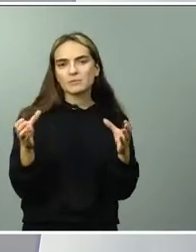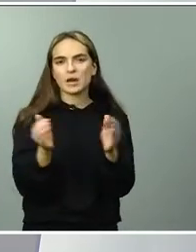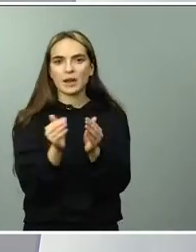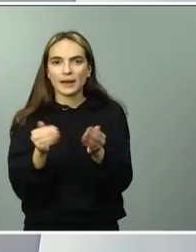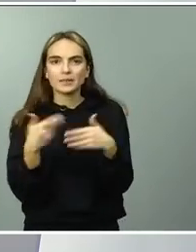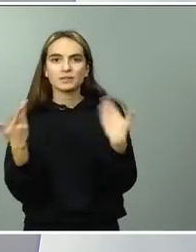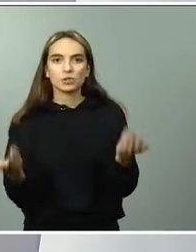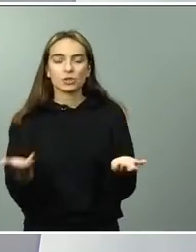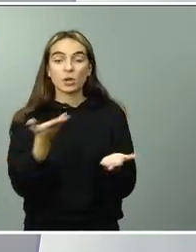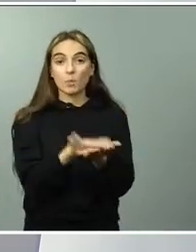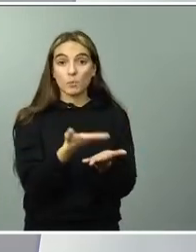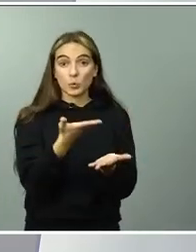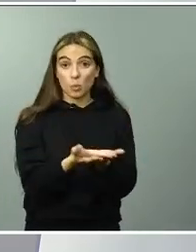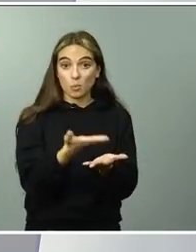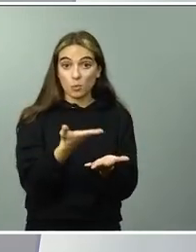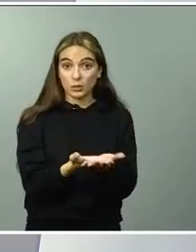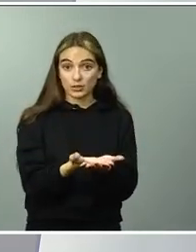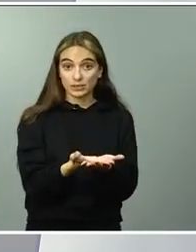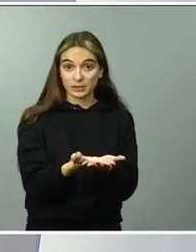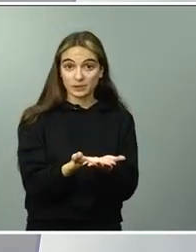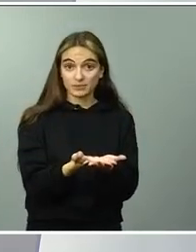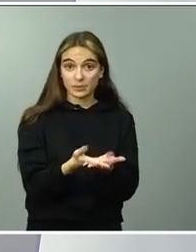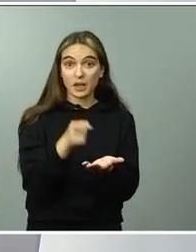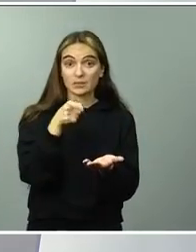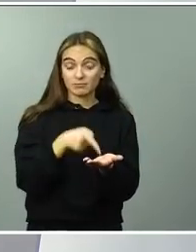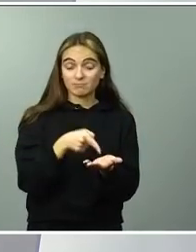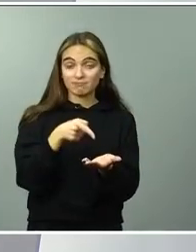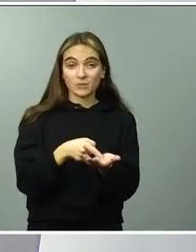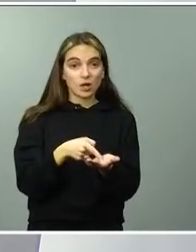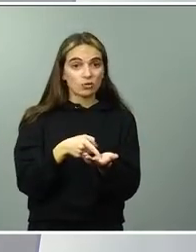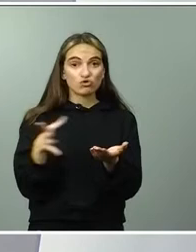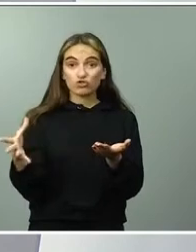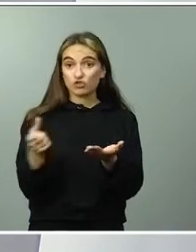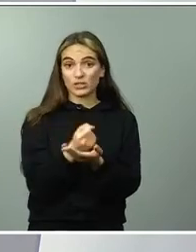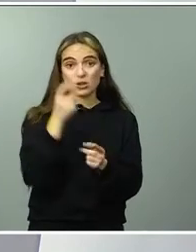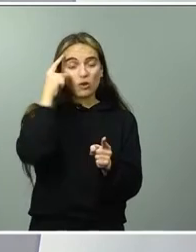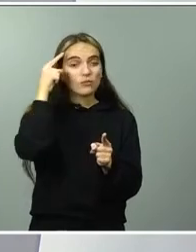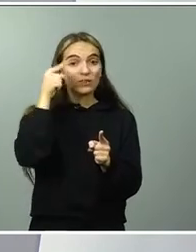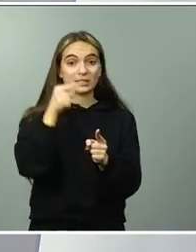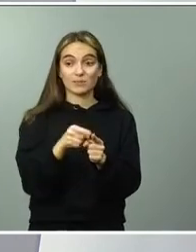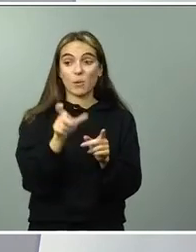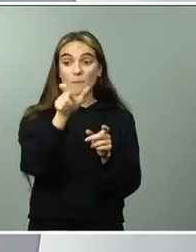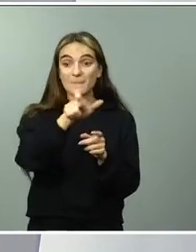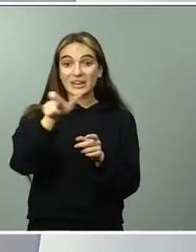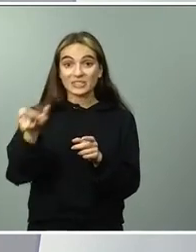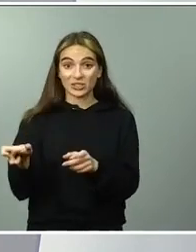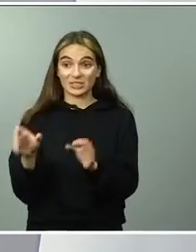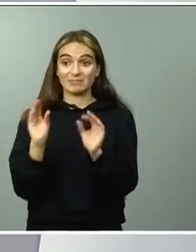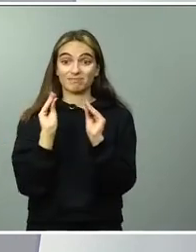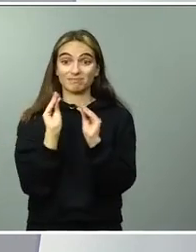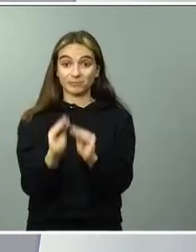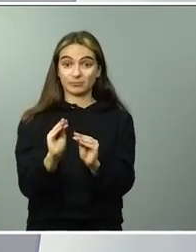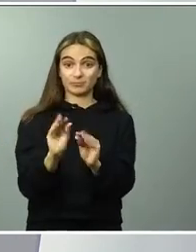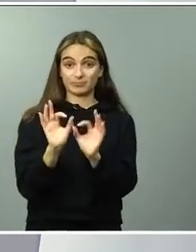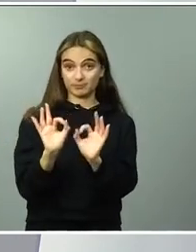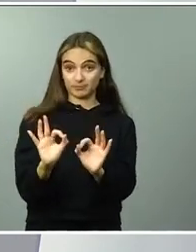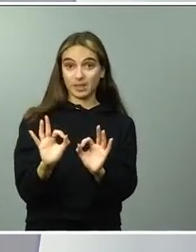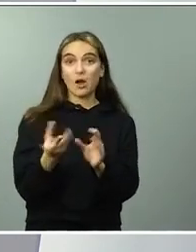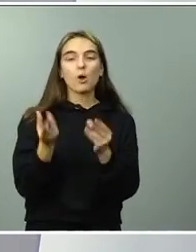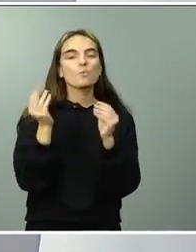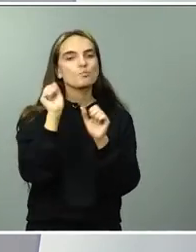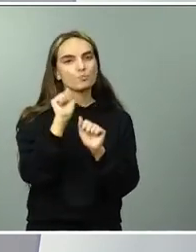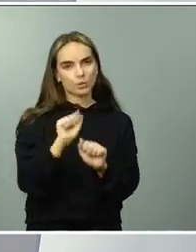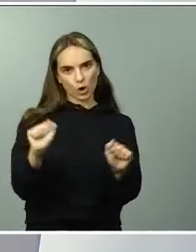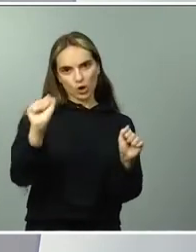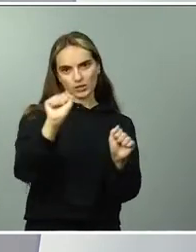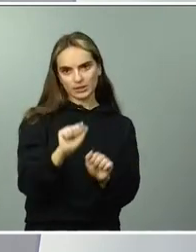se ponga encima de la mesa tiene que proteger a este tipo de personas que como ustedes saben tienen siempre una